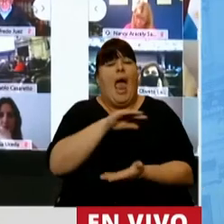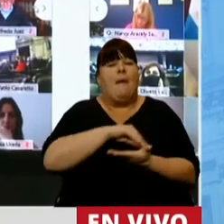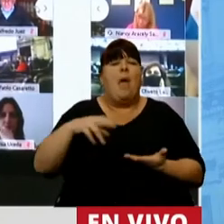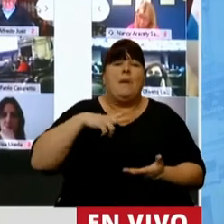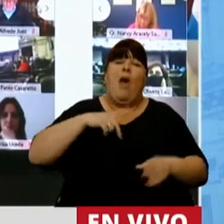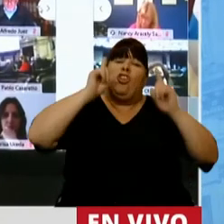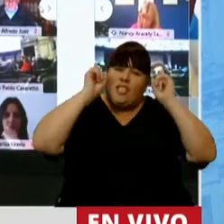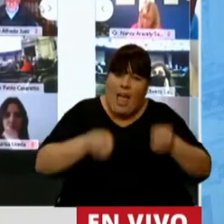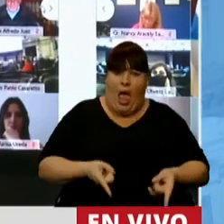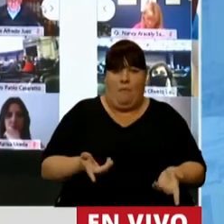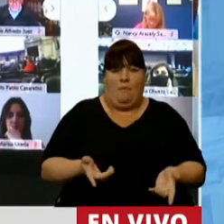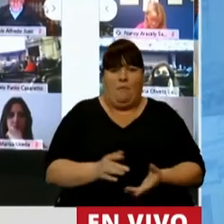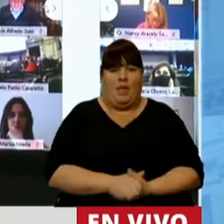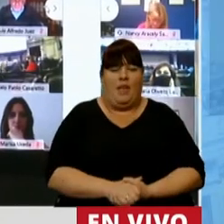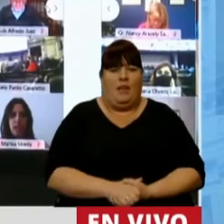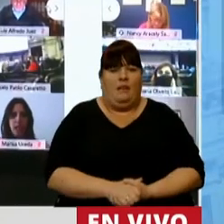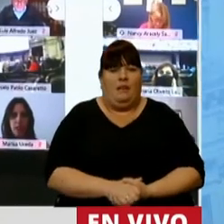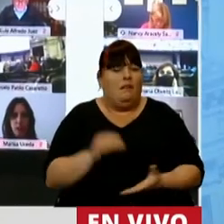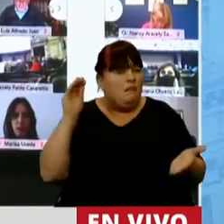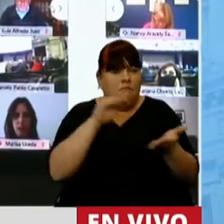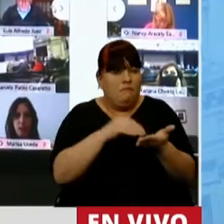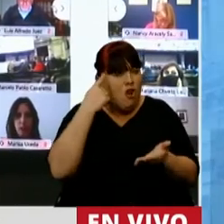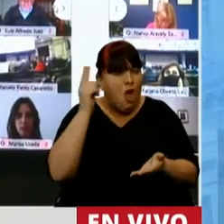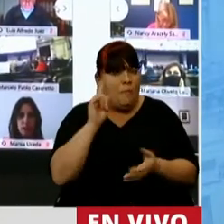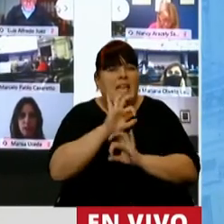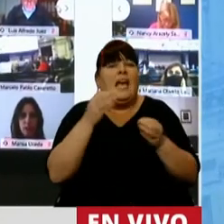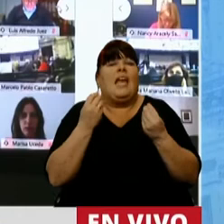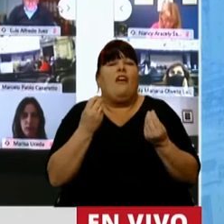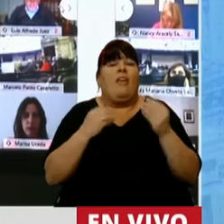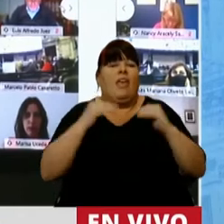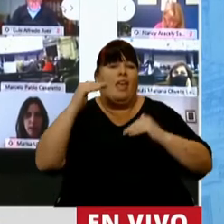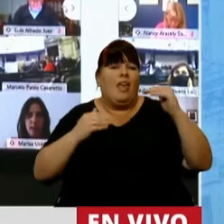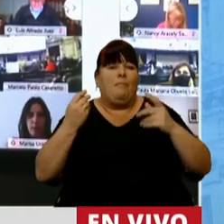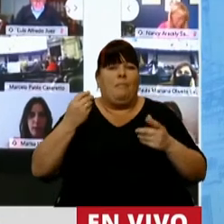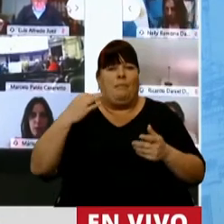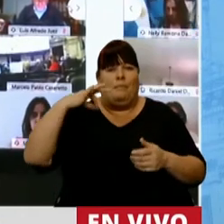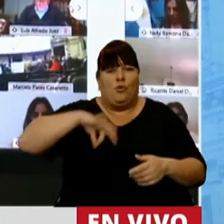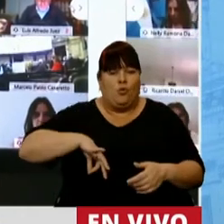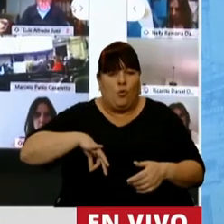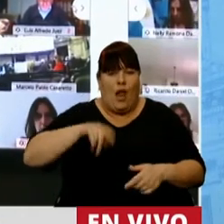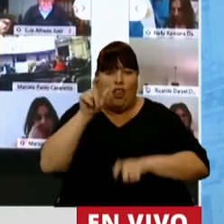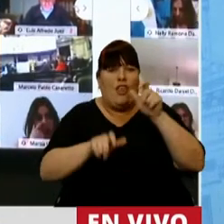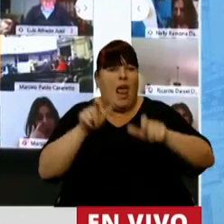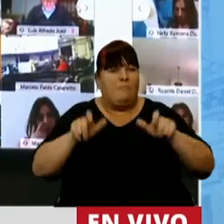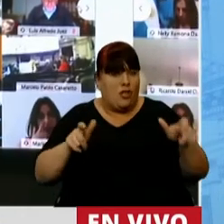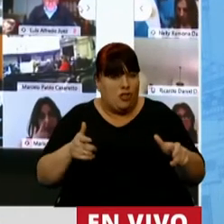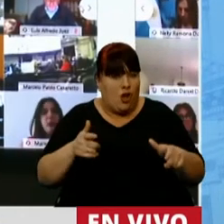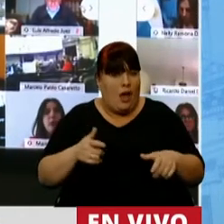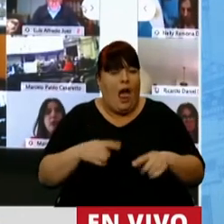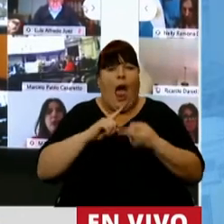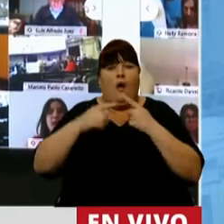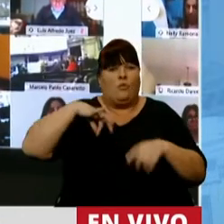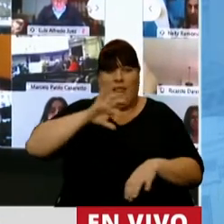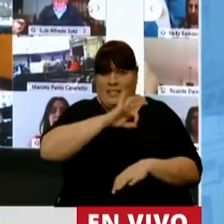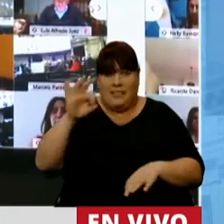empleados privados también y no está la consideración de cuál va a ser la variación económica de estas personas que no han tenido